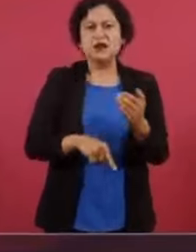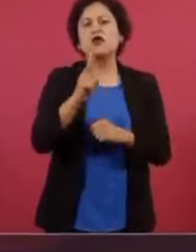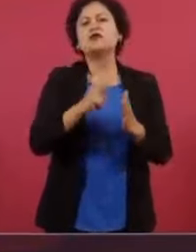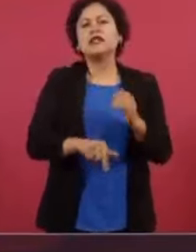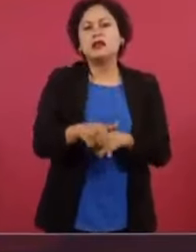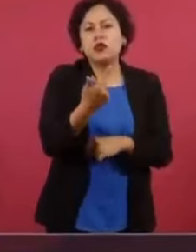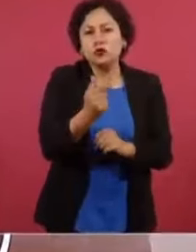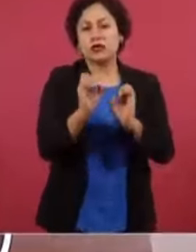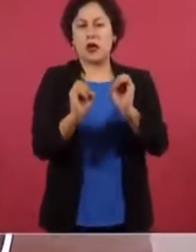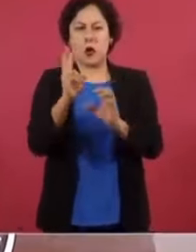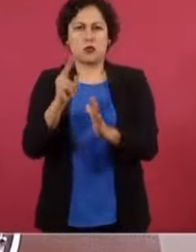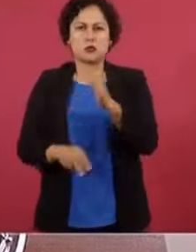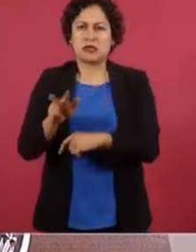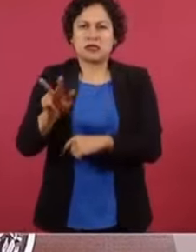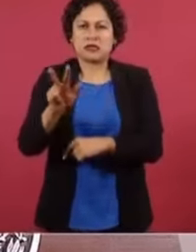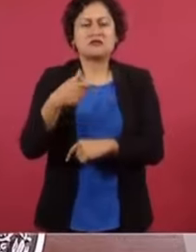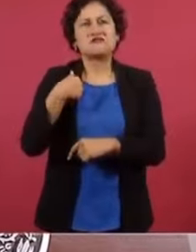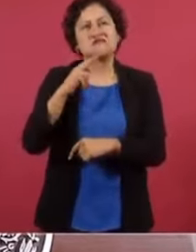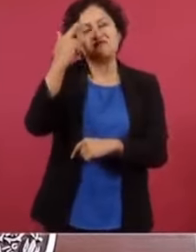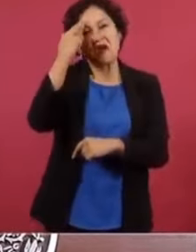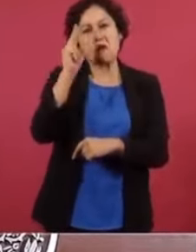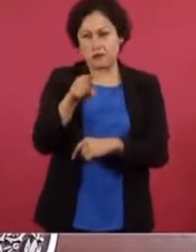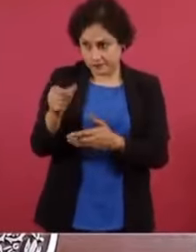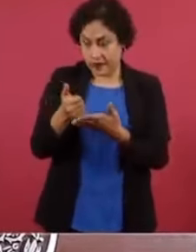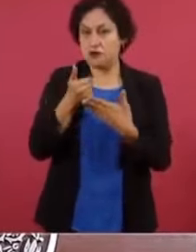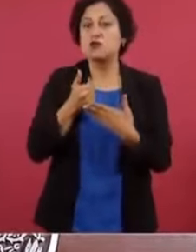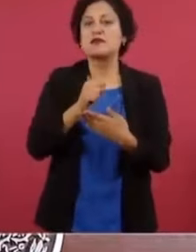no recuerdo, pero ahorita me vas a ayudar.